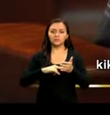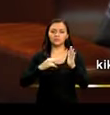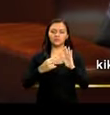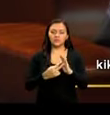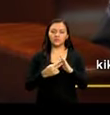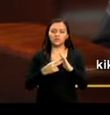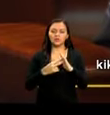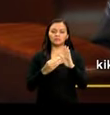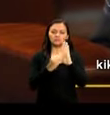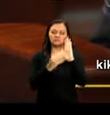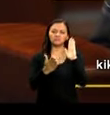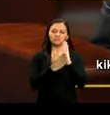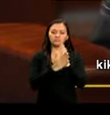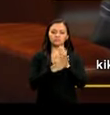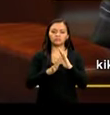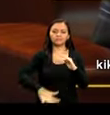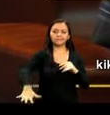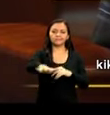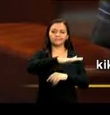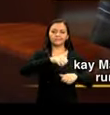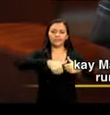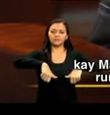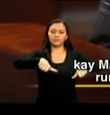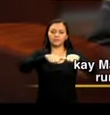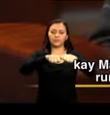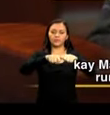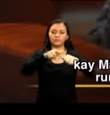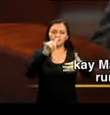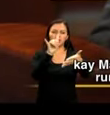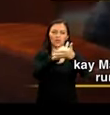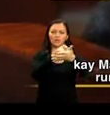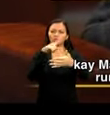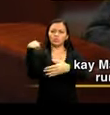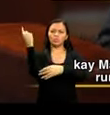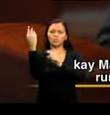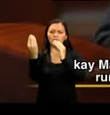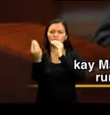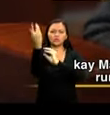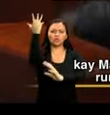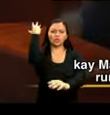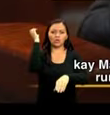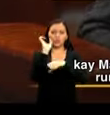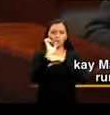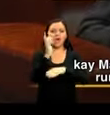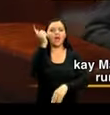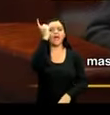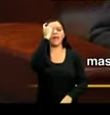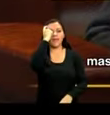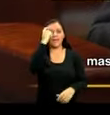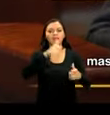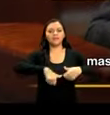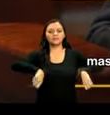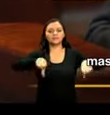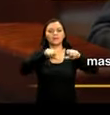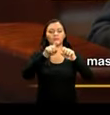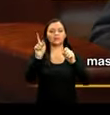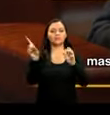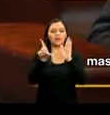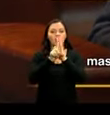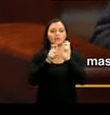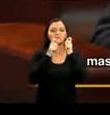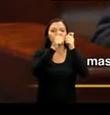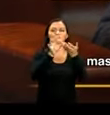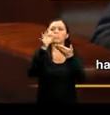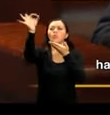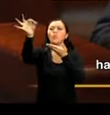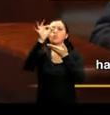momento histórico para ustedes, compañeros asambleístas, y que quede en la historia del país que esta asamblea ha sido una asamblea para